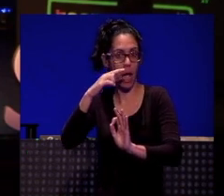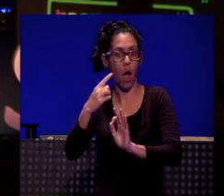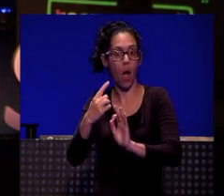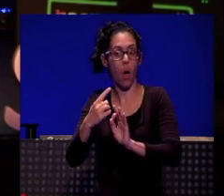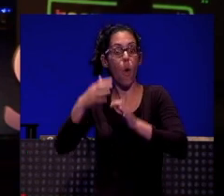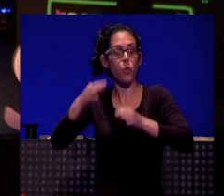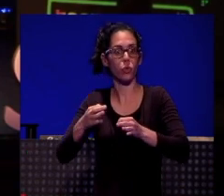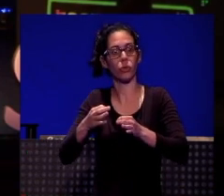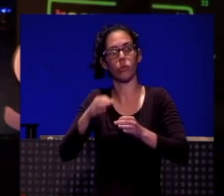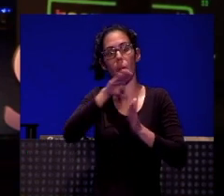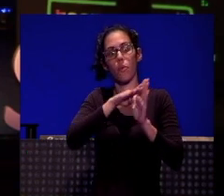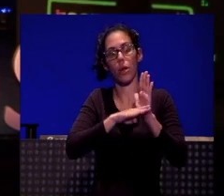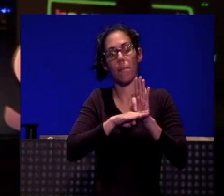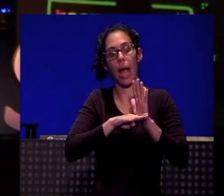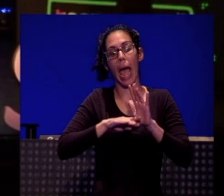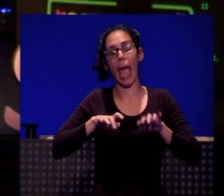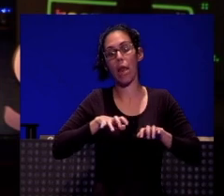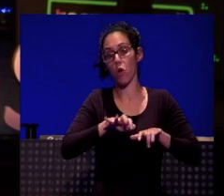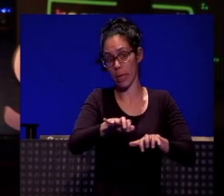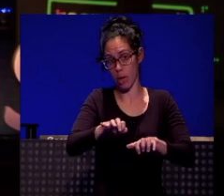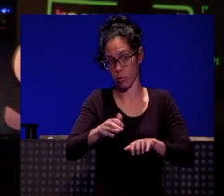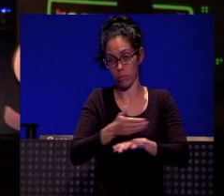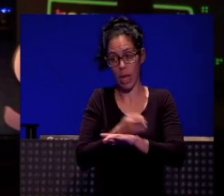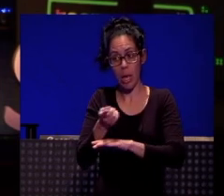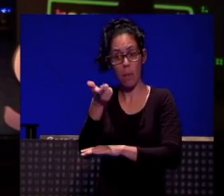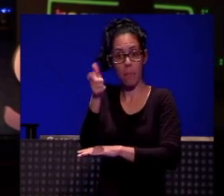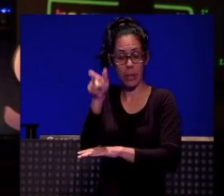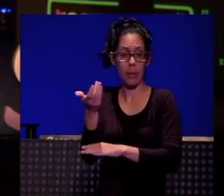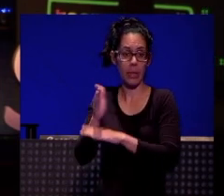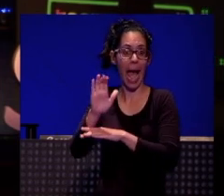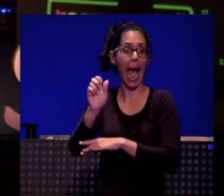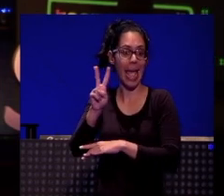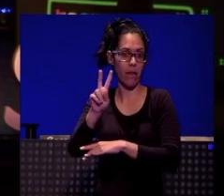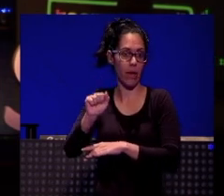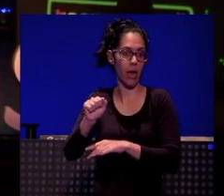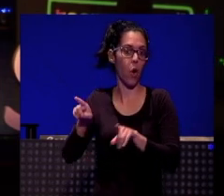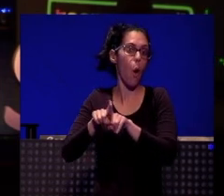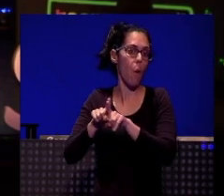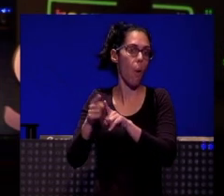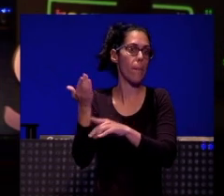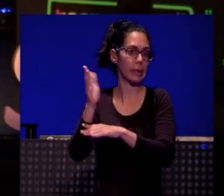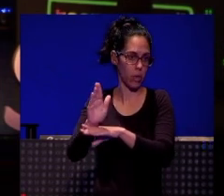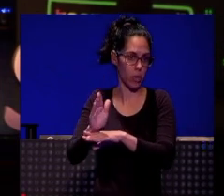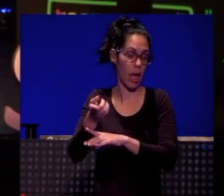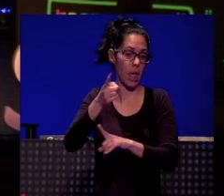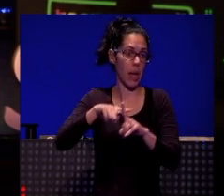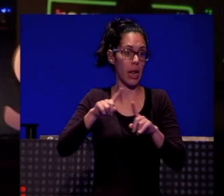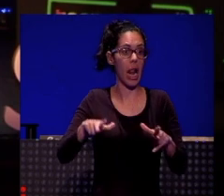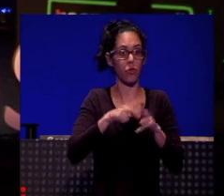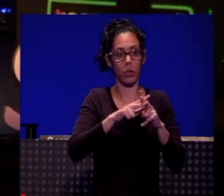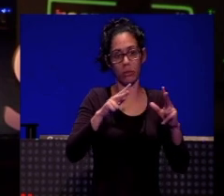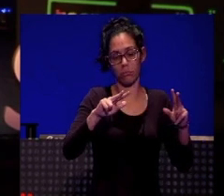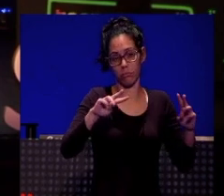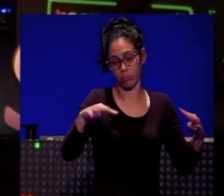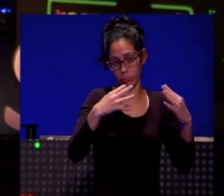el hormiguero y eso generó mucha expectación y mucha conversación social también. La